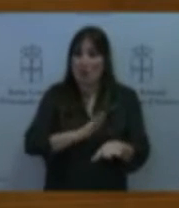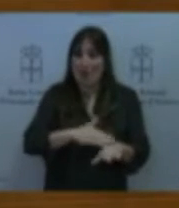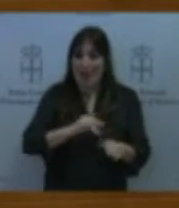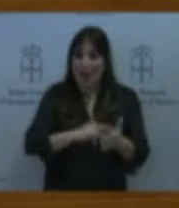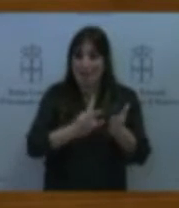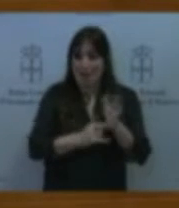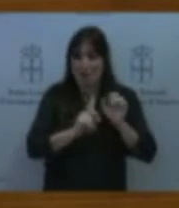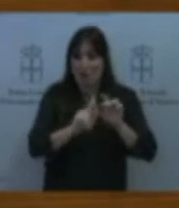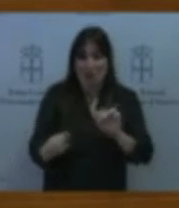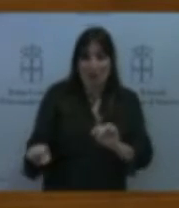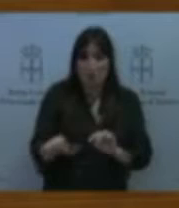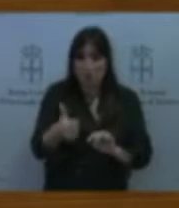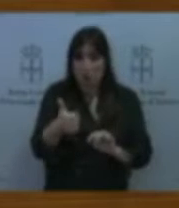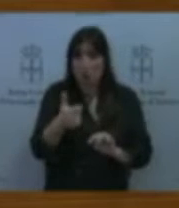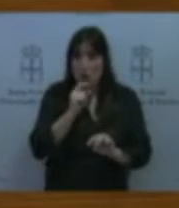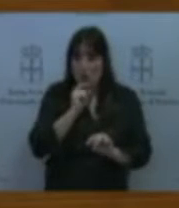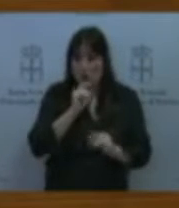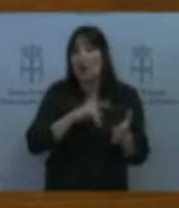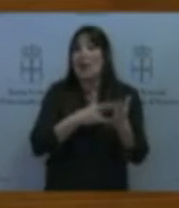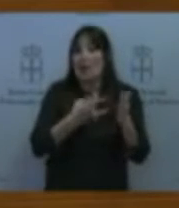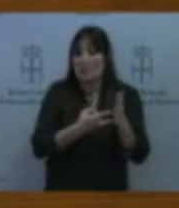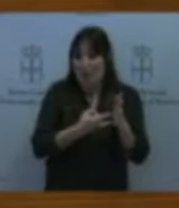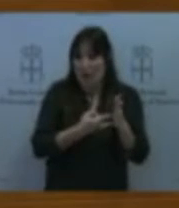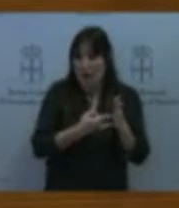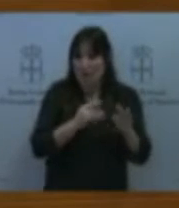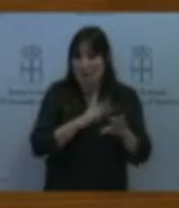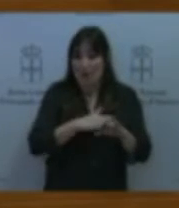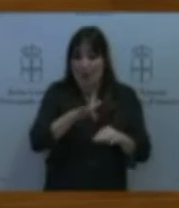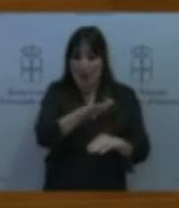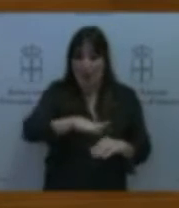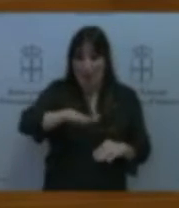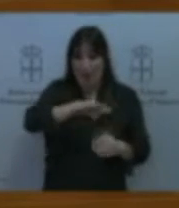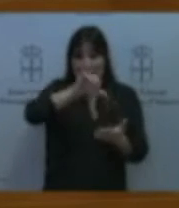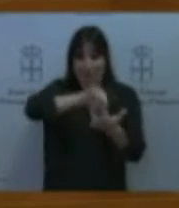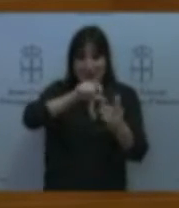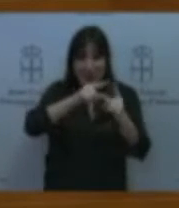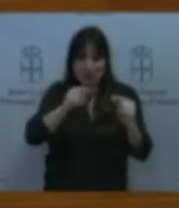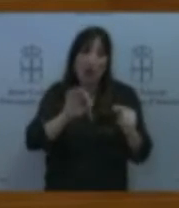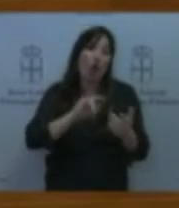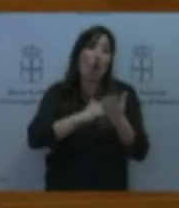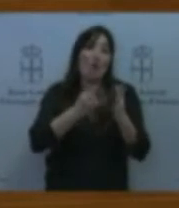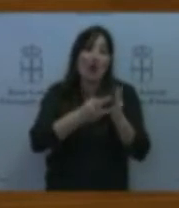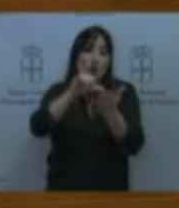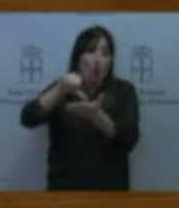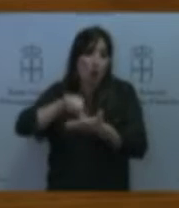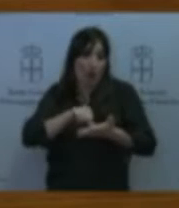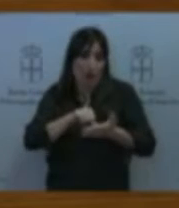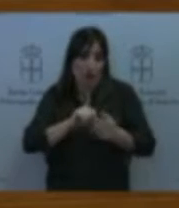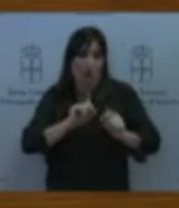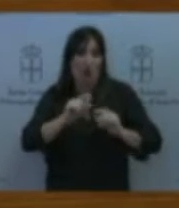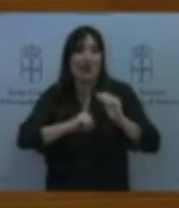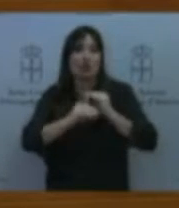para la área metropolitana central como los planes urbanos de movilidad sostenible que llevan a cabo los ayuntamientos